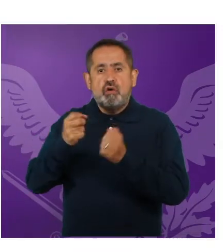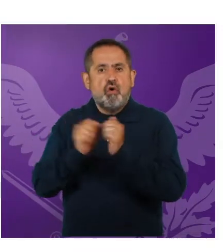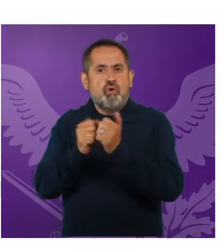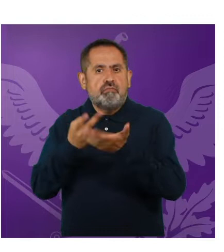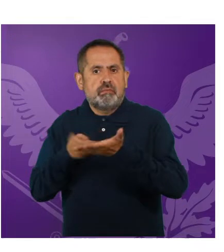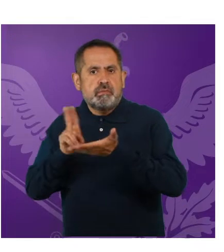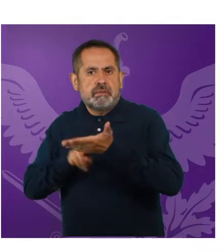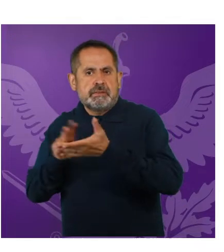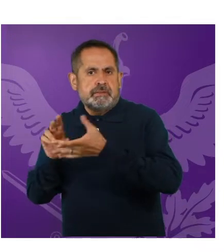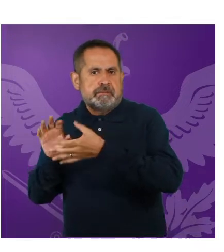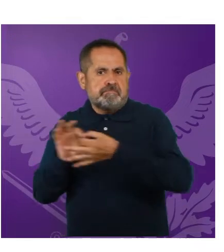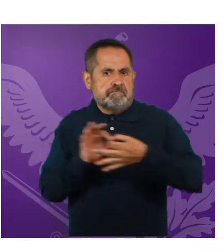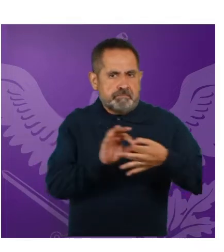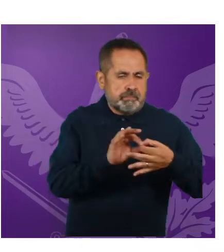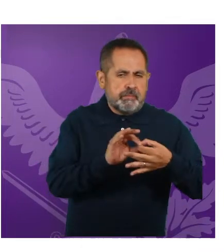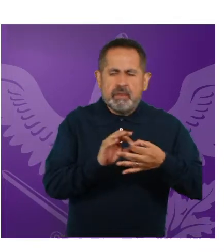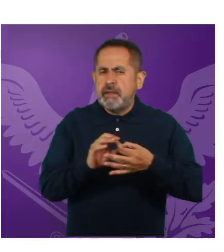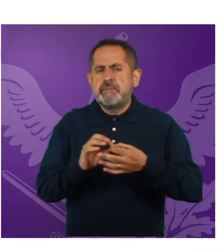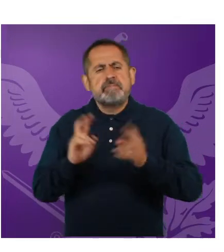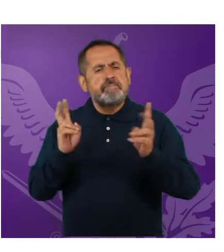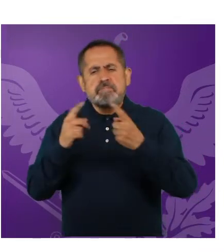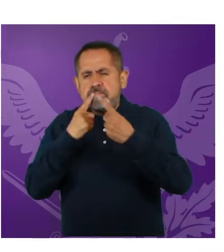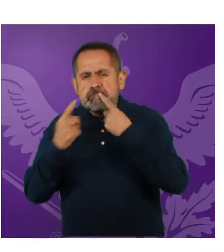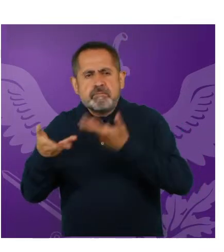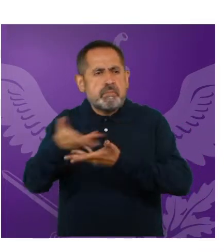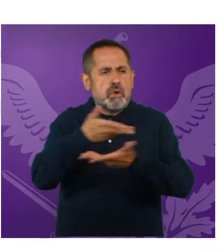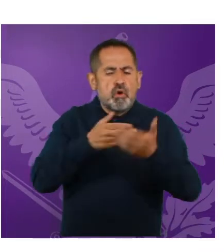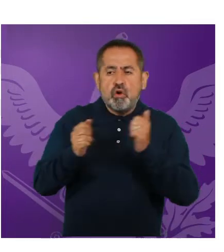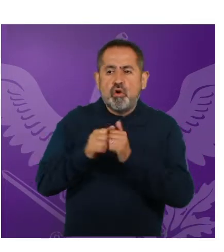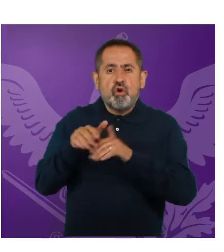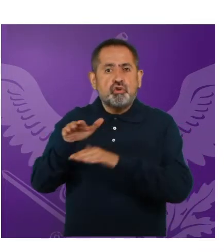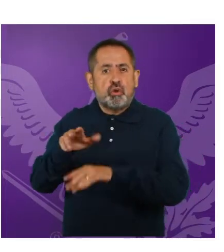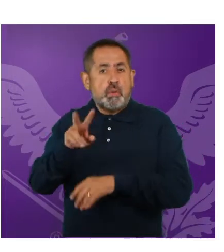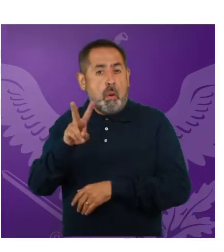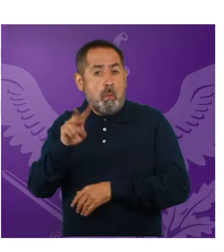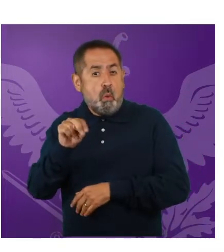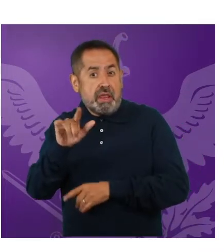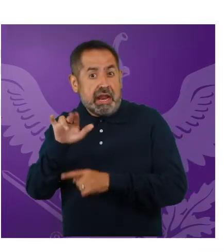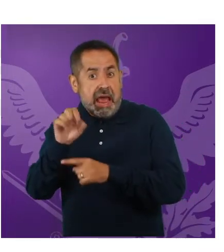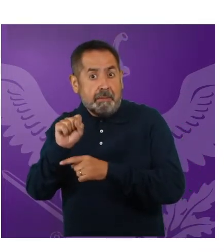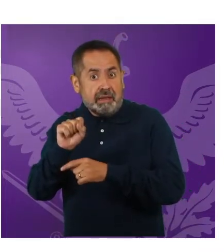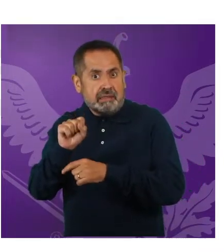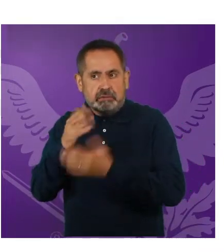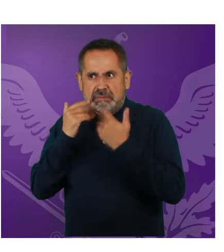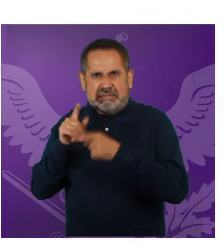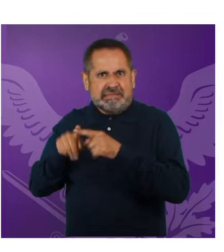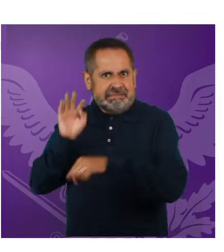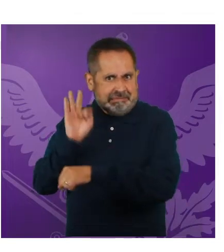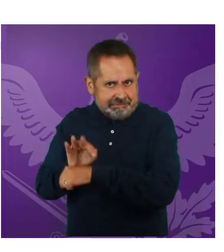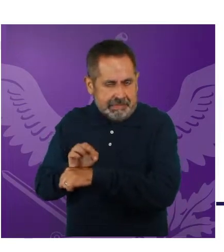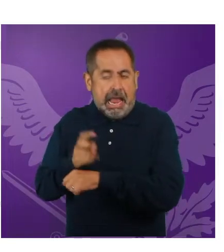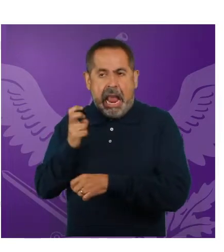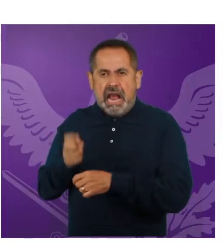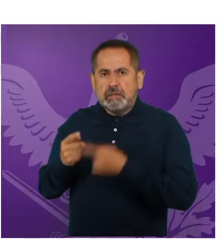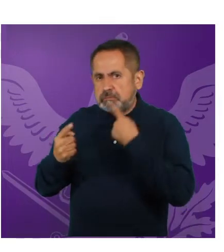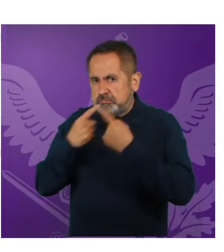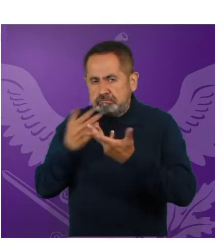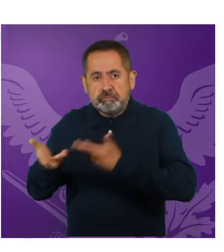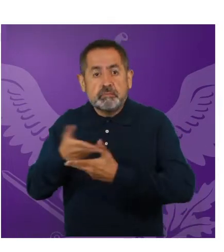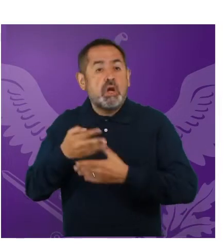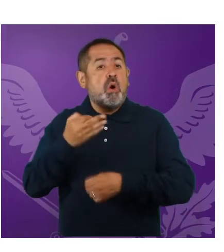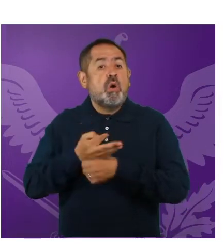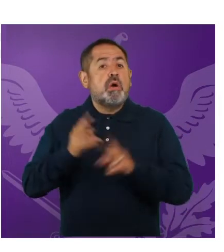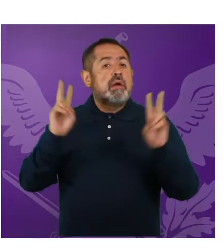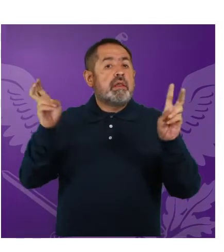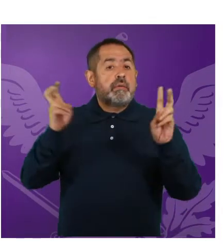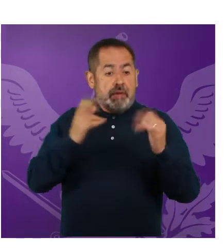e Interseccionalidad. Diálogos por la Igualdad desde contextos de vulnerabilidad, que en esta ocasión abordará el tema de las trabajadoras del